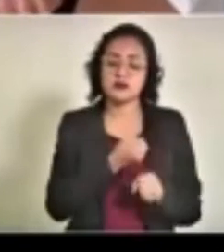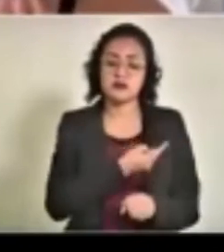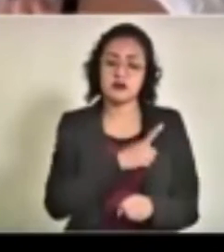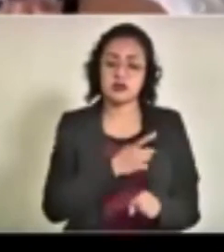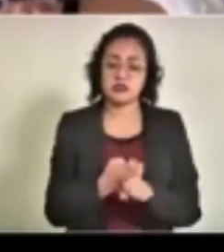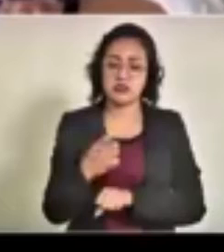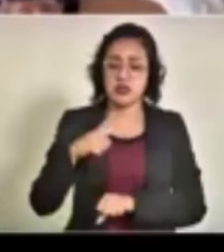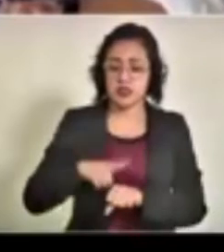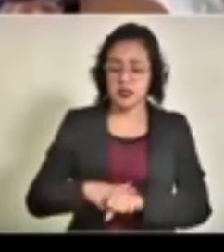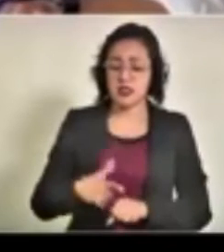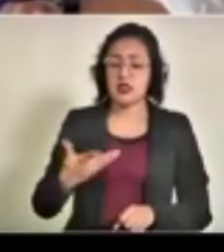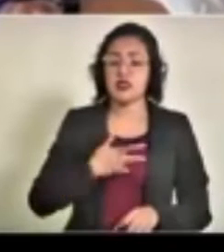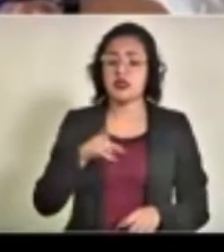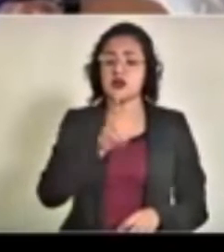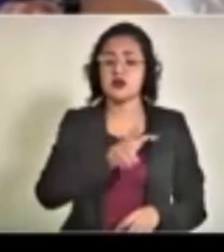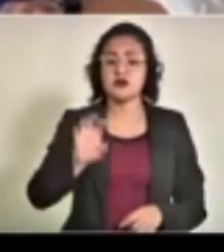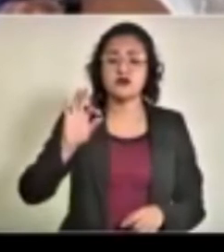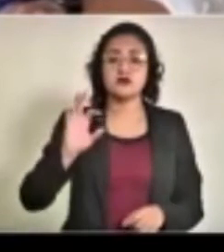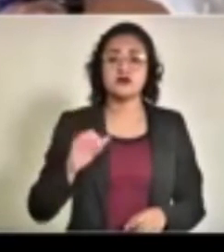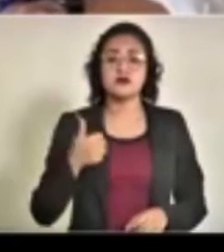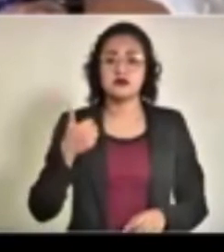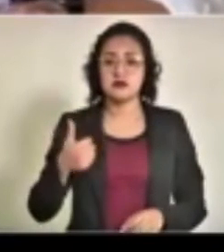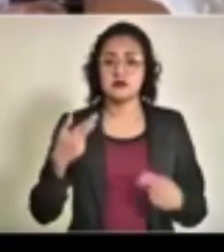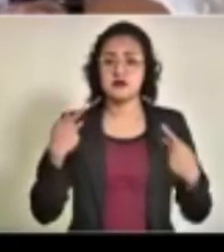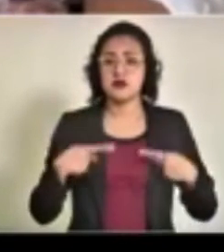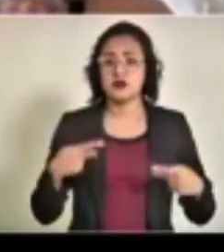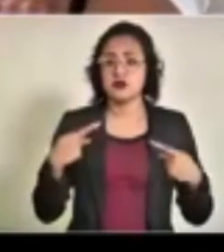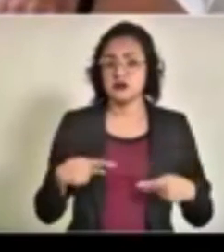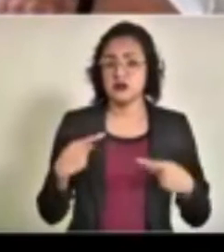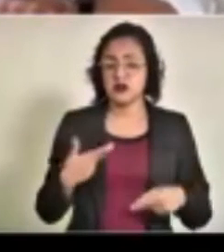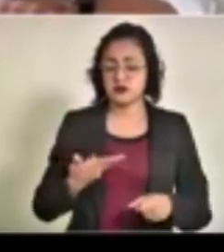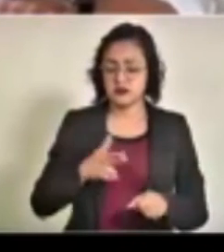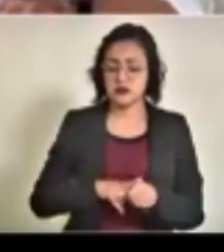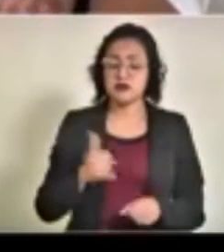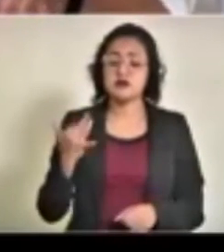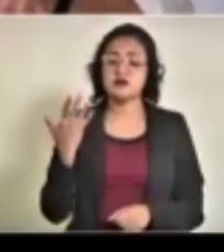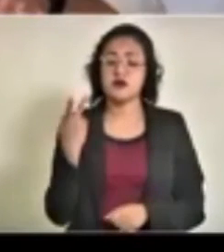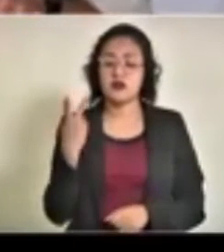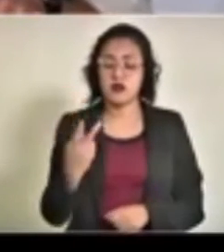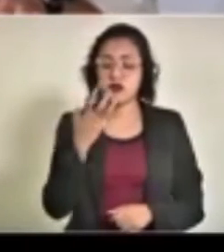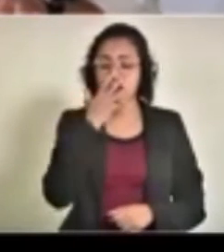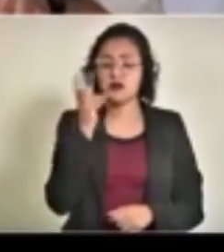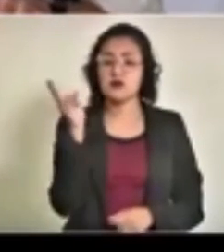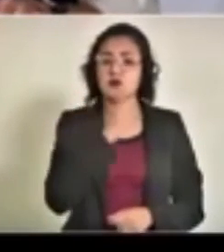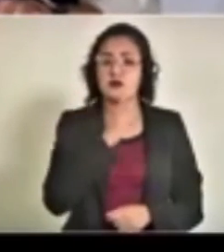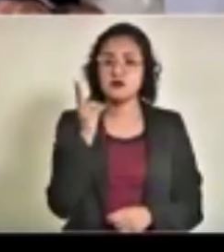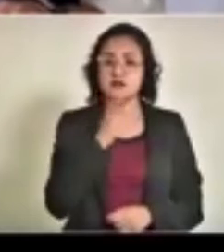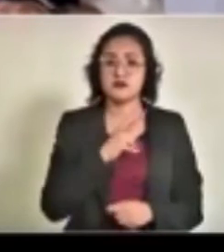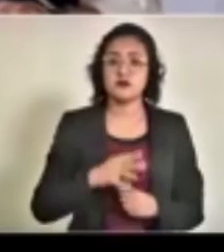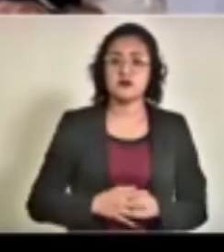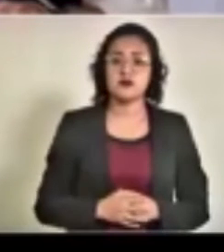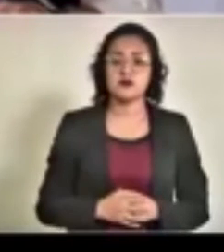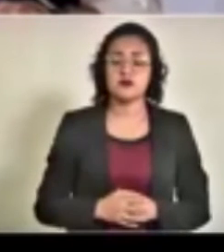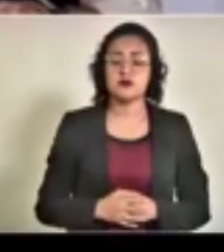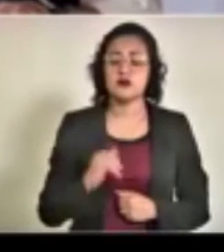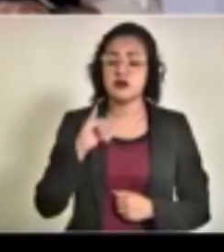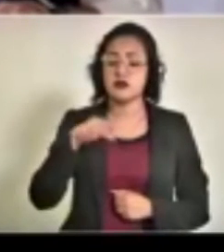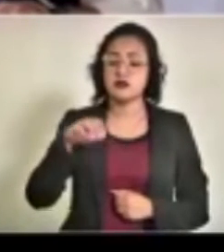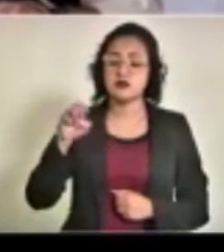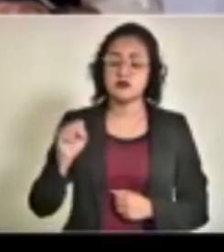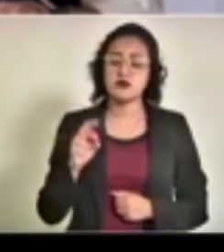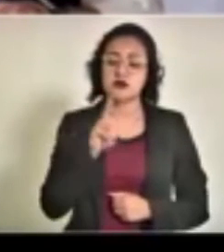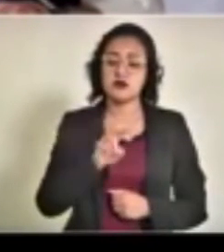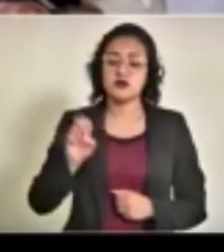de salud tenemos 246 pacientes y 52 que requieren ventilación asistida. El IMSS